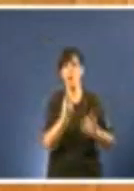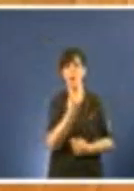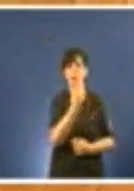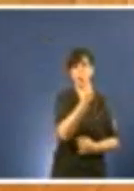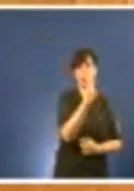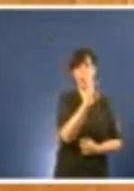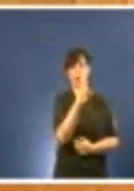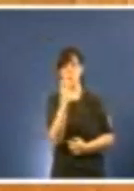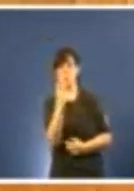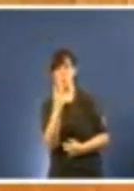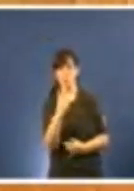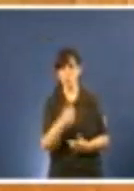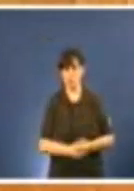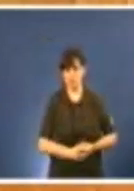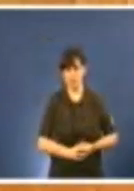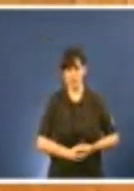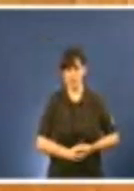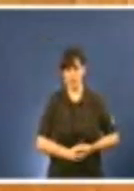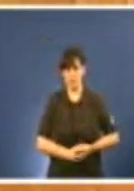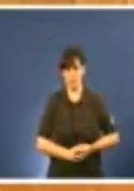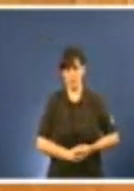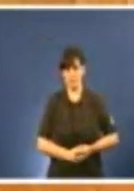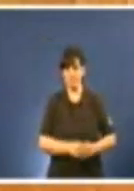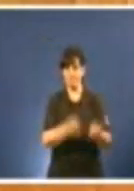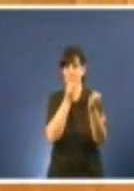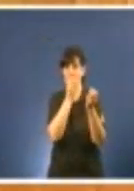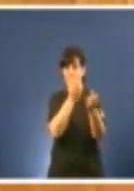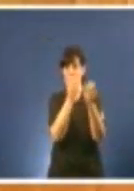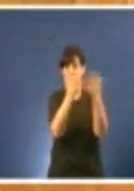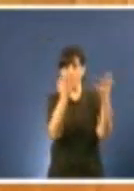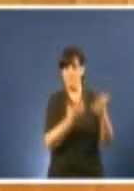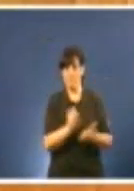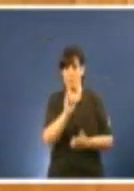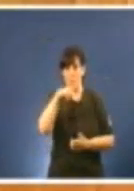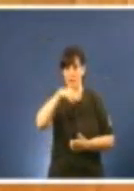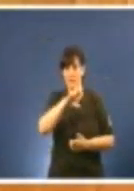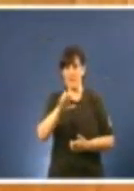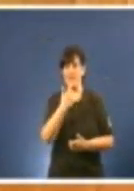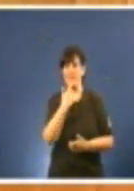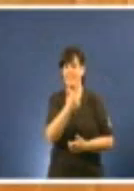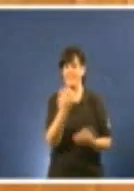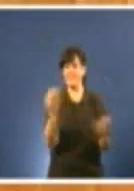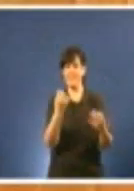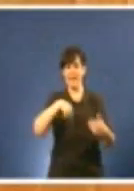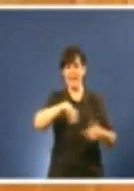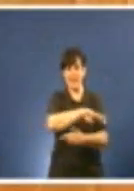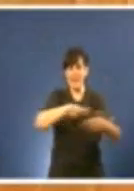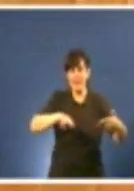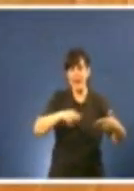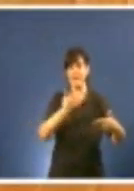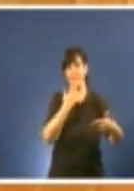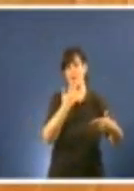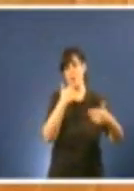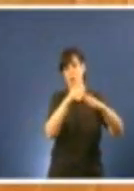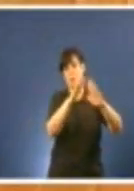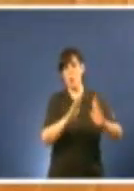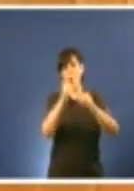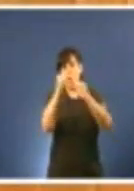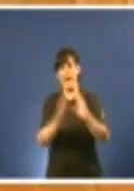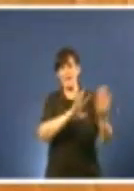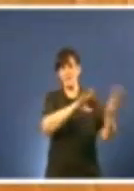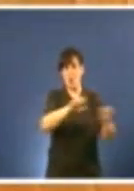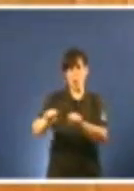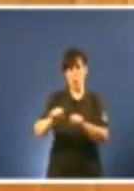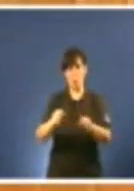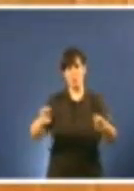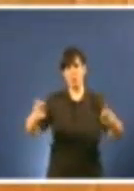O informe do INE recolle que en Galiza hai unha drástica caída da ocupación dos fogares que ten moito que ver